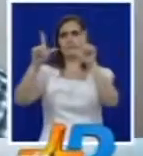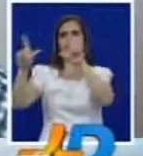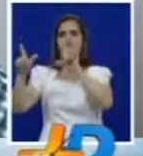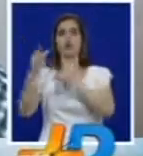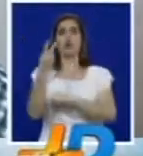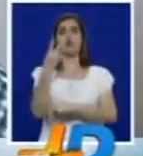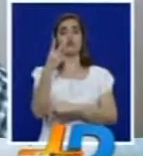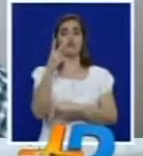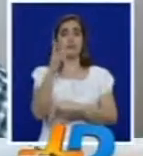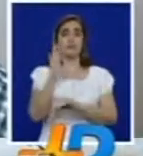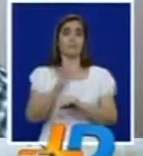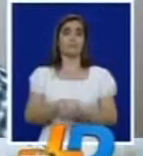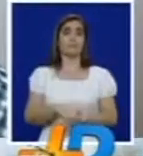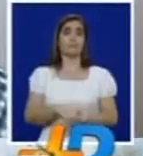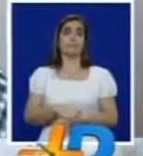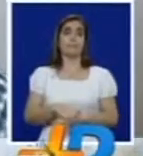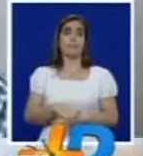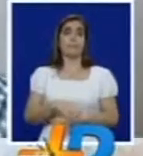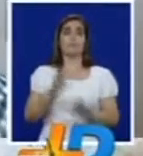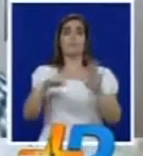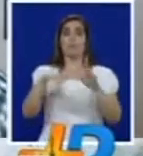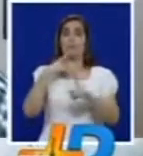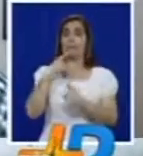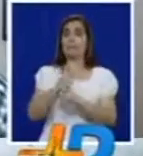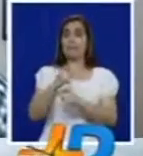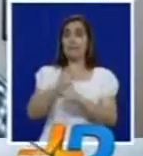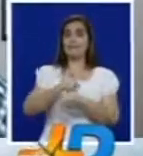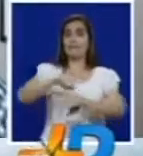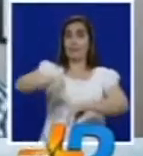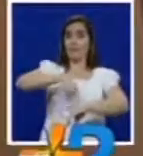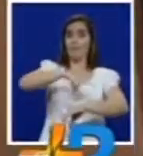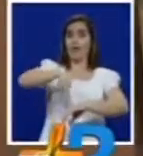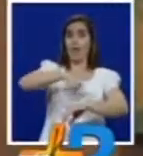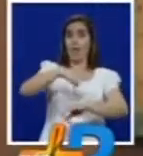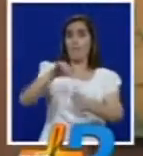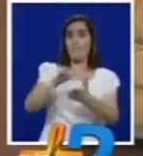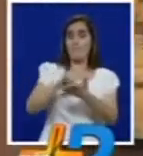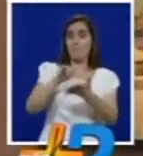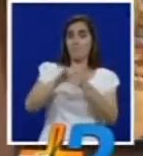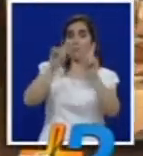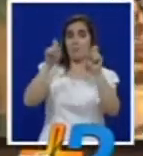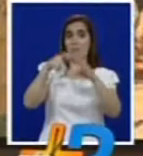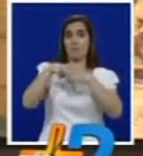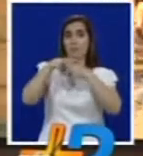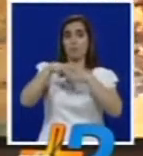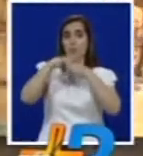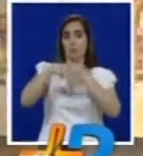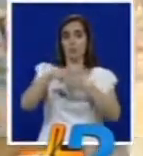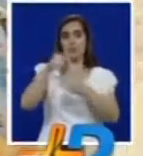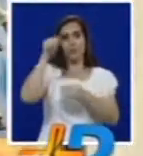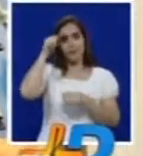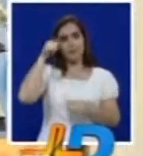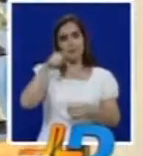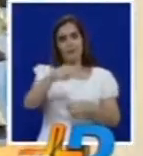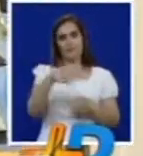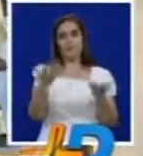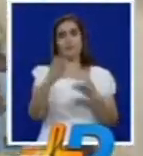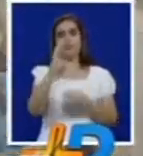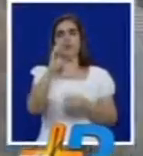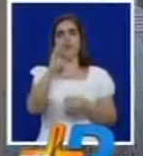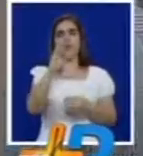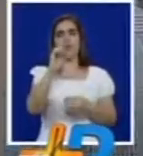bastante largo sacar una serie con una matemática La muestra se exhibe en el Centro Estudio Colombo Italiano